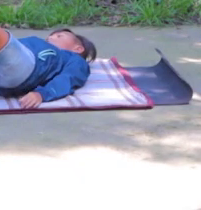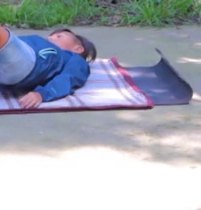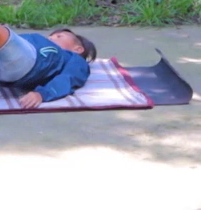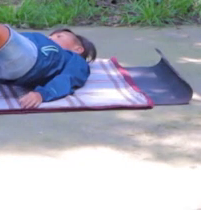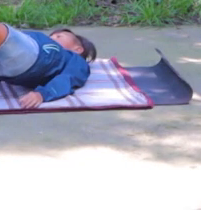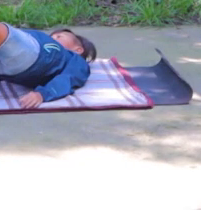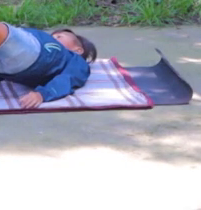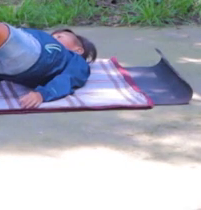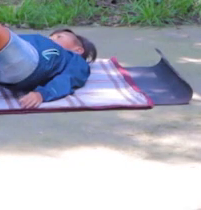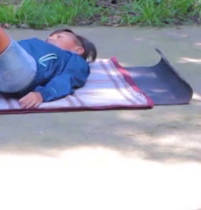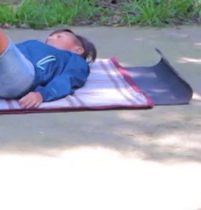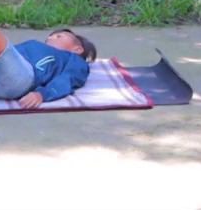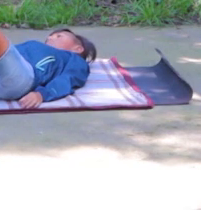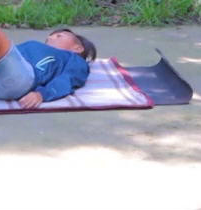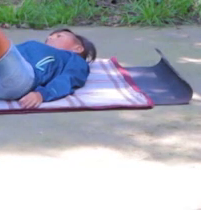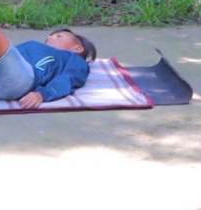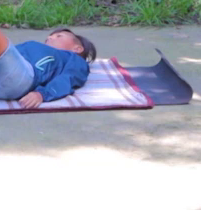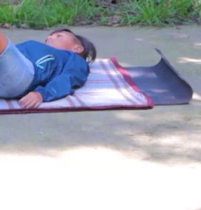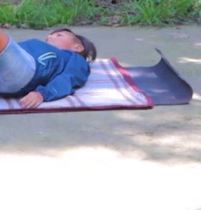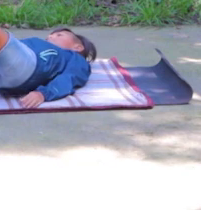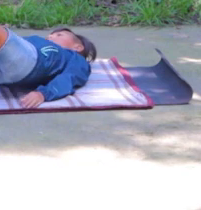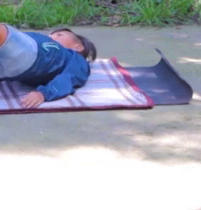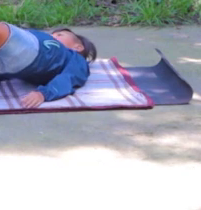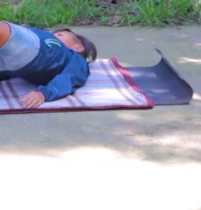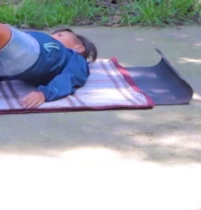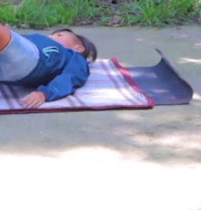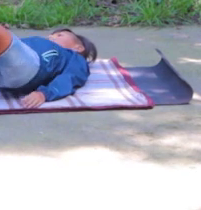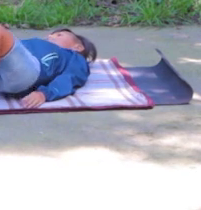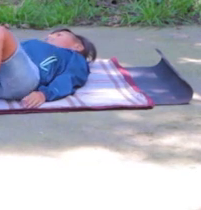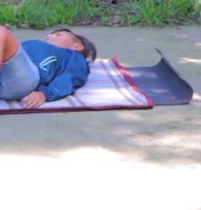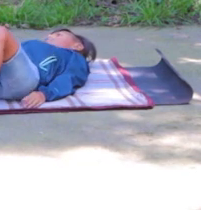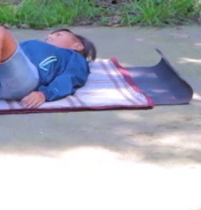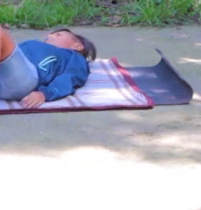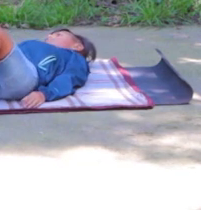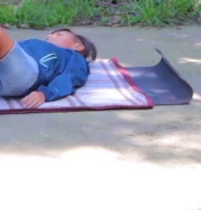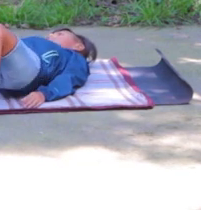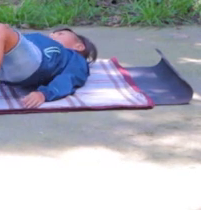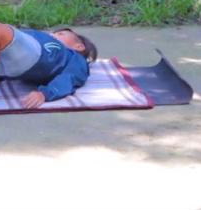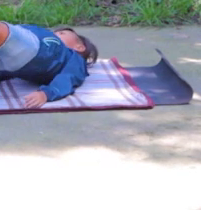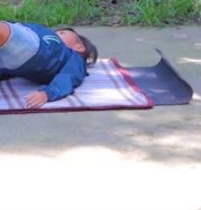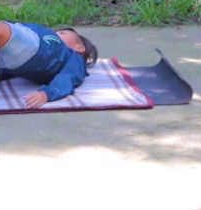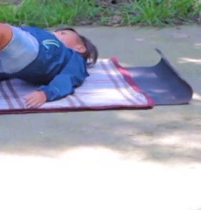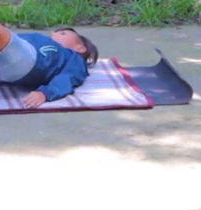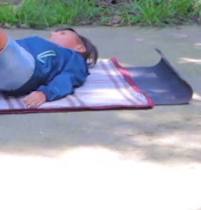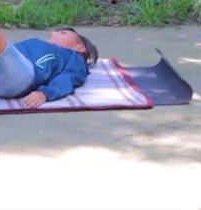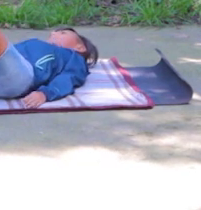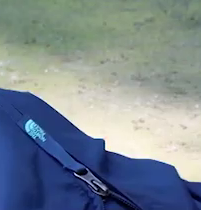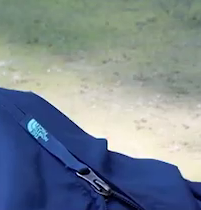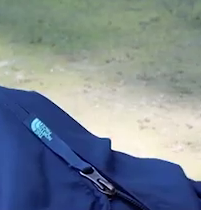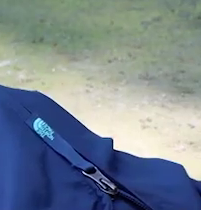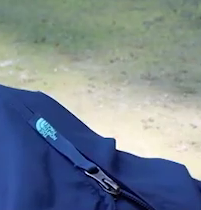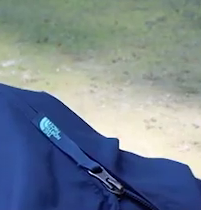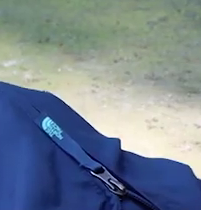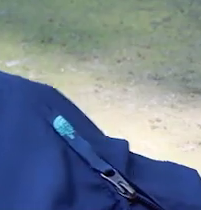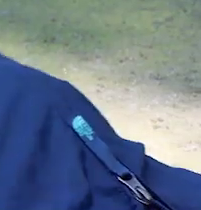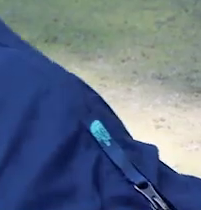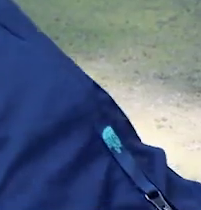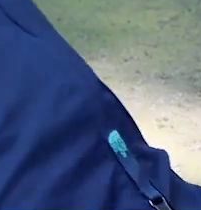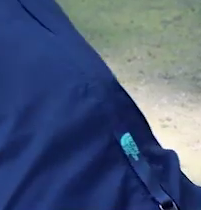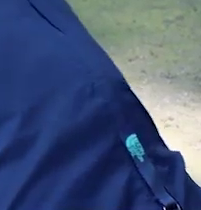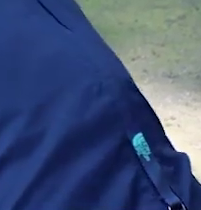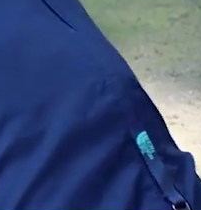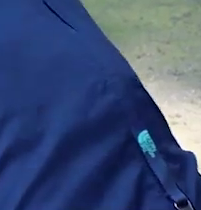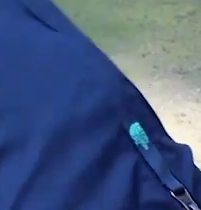elevamos la cadera muy bien otra vez pies juntos elevando la cadera elevamos cadera